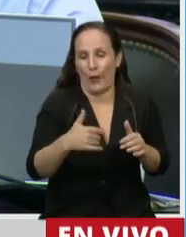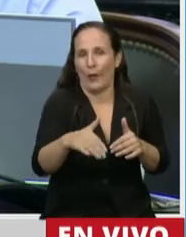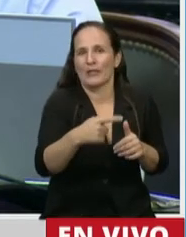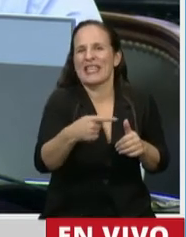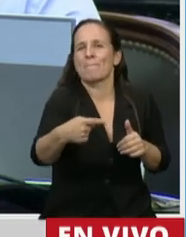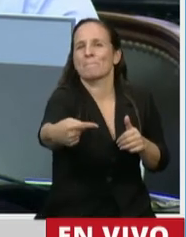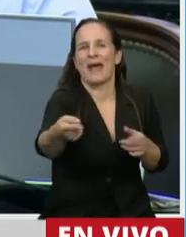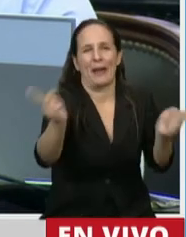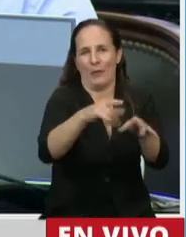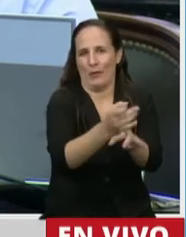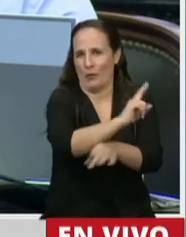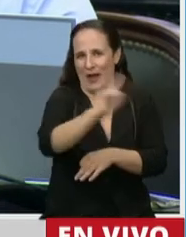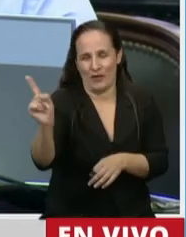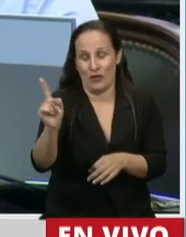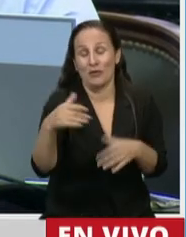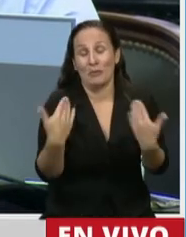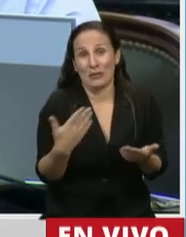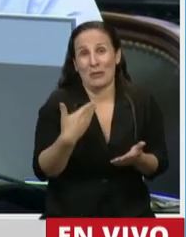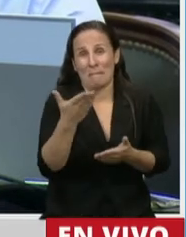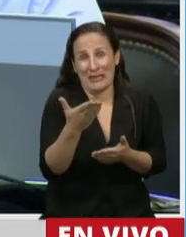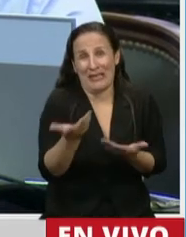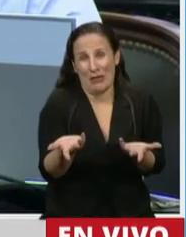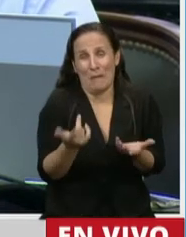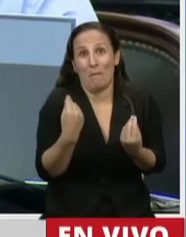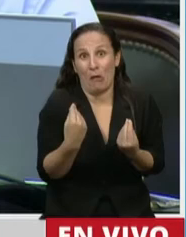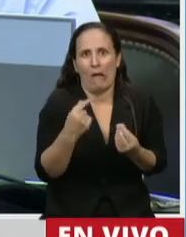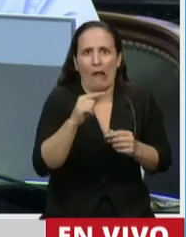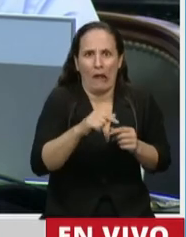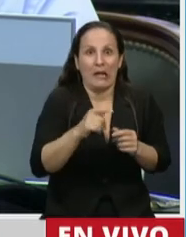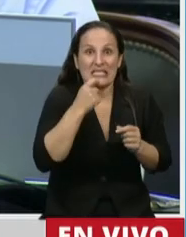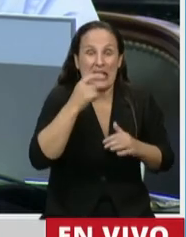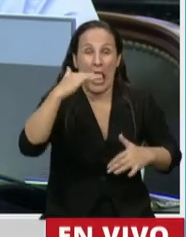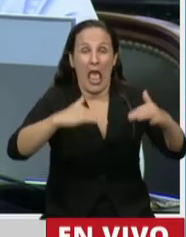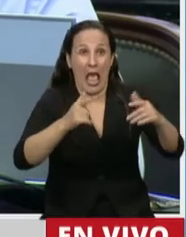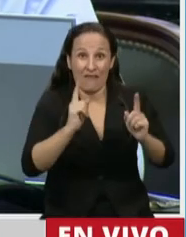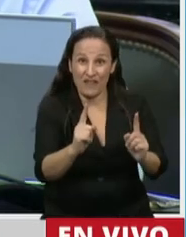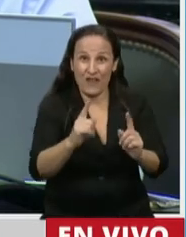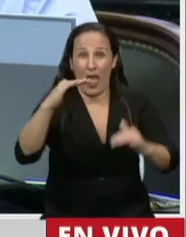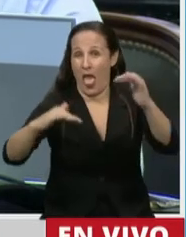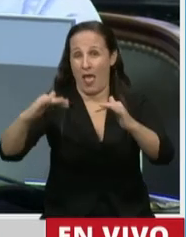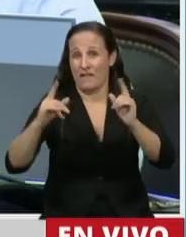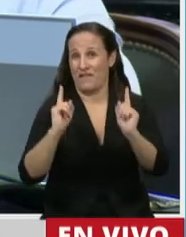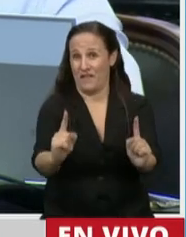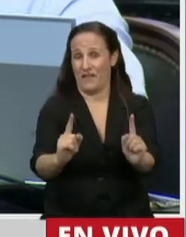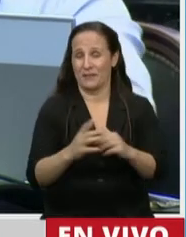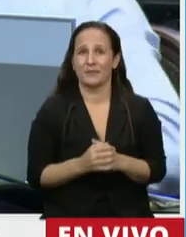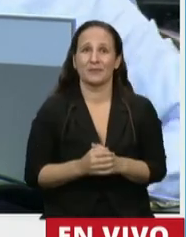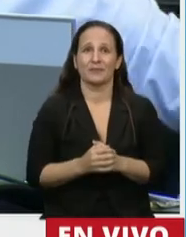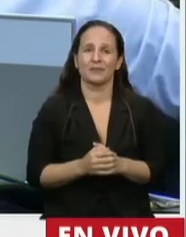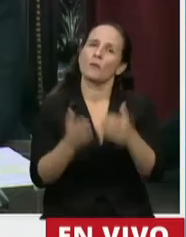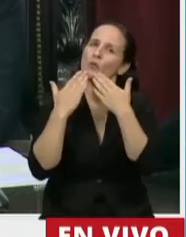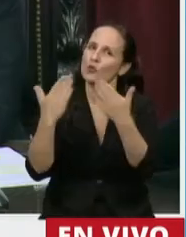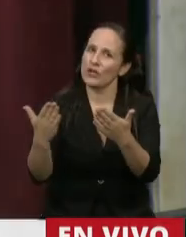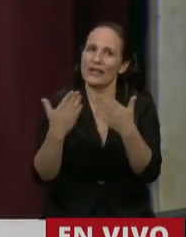próximas semanas, así que cada vez va a ser más y más esa brecha que se va a ir produciendo. Muchas gracias. Gracias,